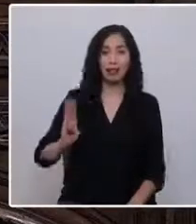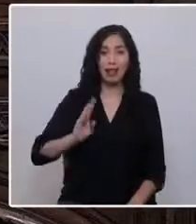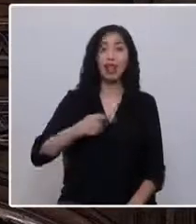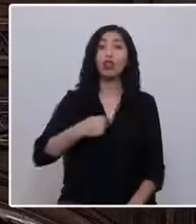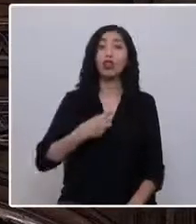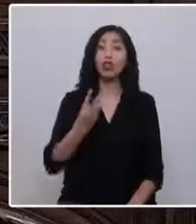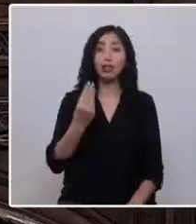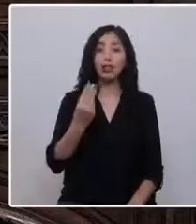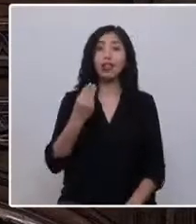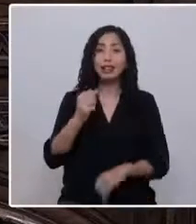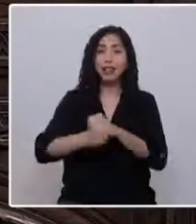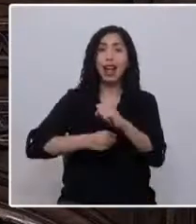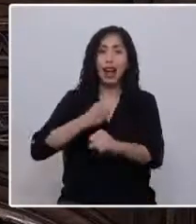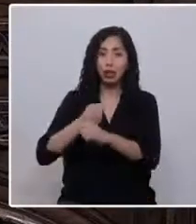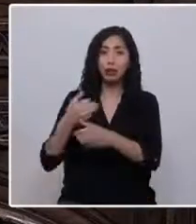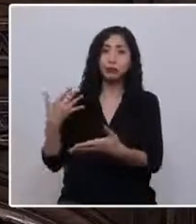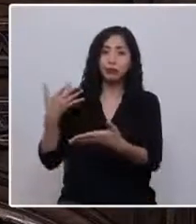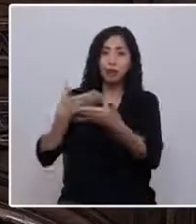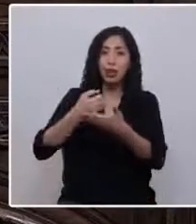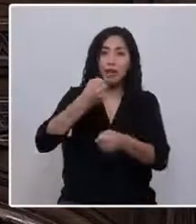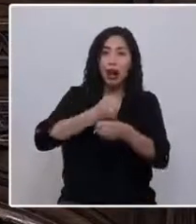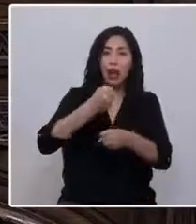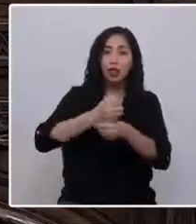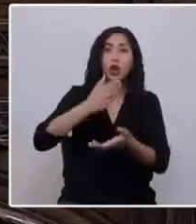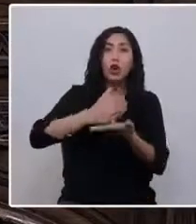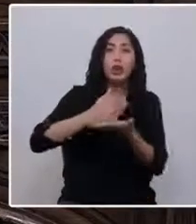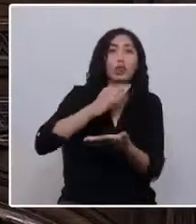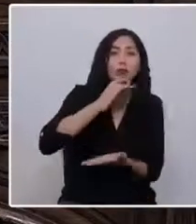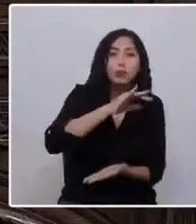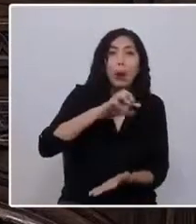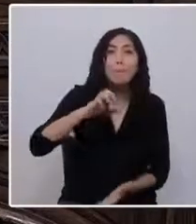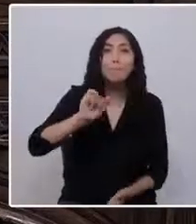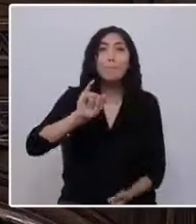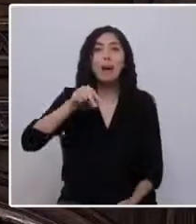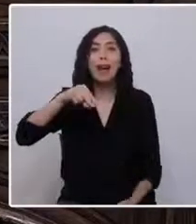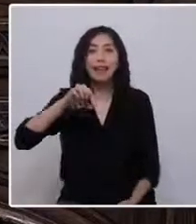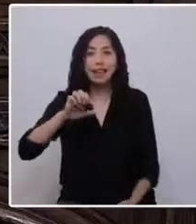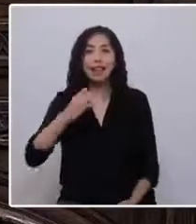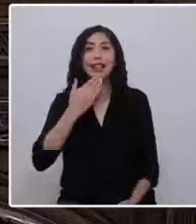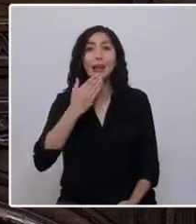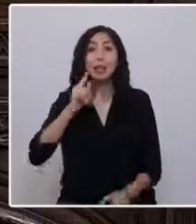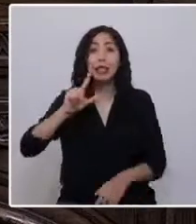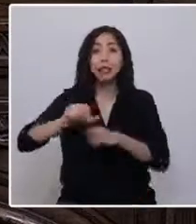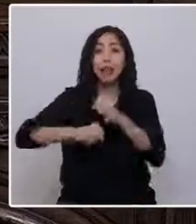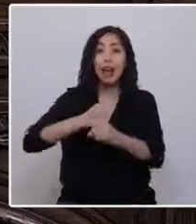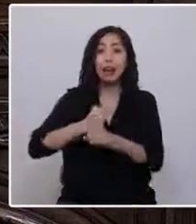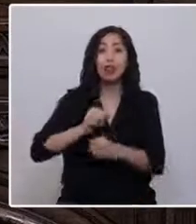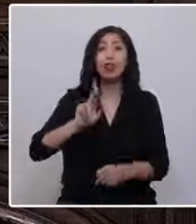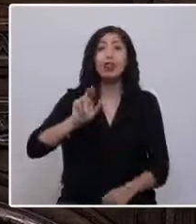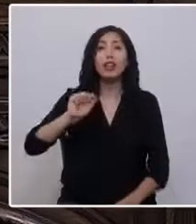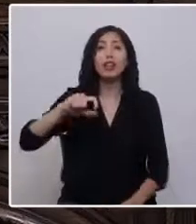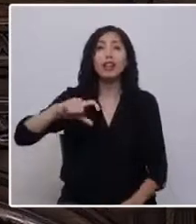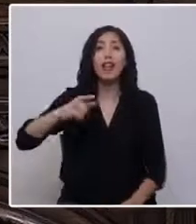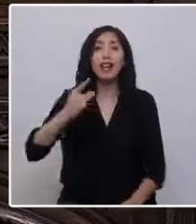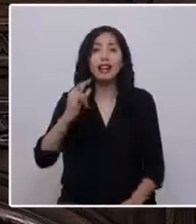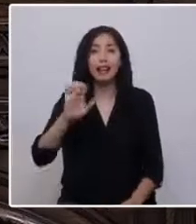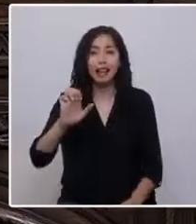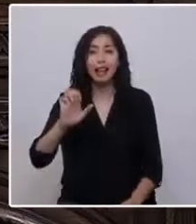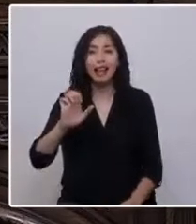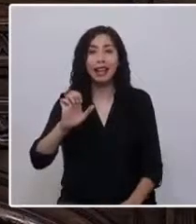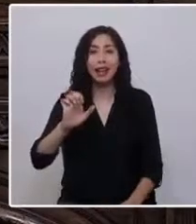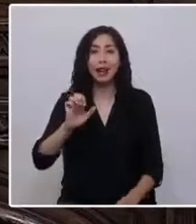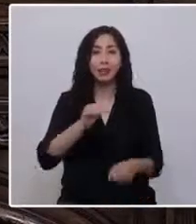trabajando en las escuelas rurales de Paine y hace 7 en la Escuela de Rangue, localidad aledaña a la hoy